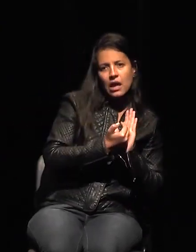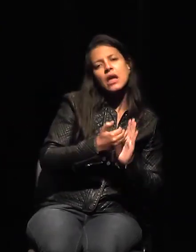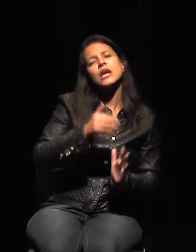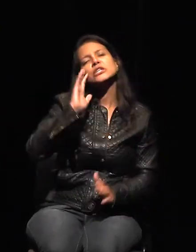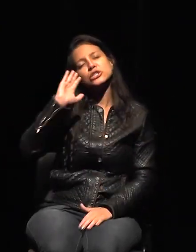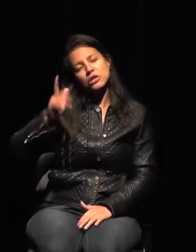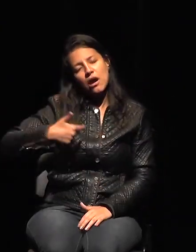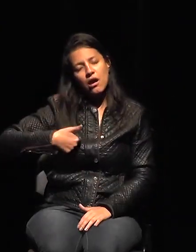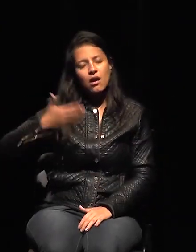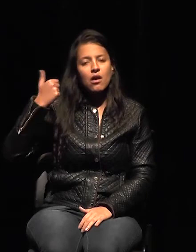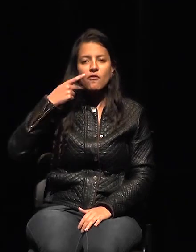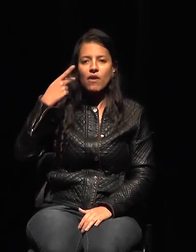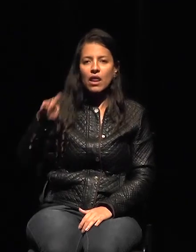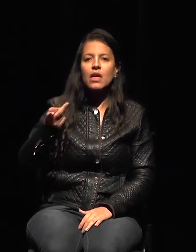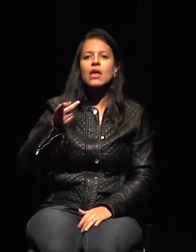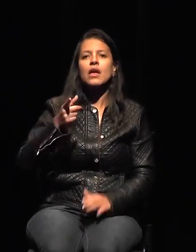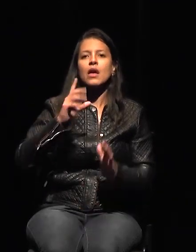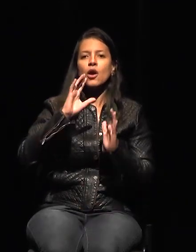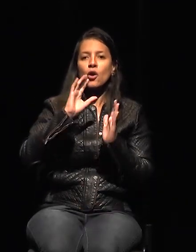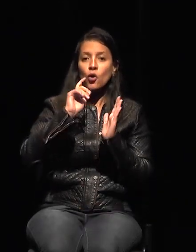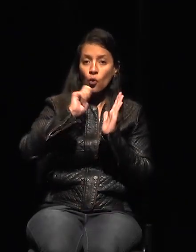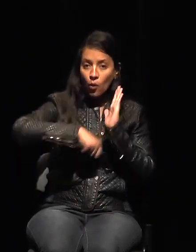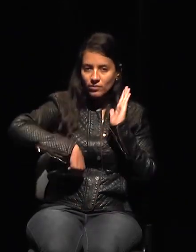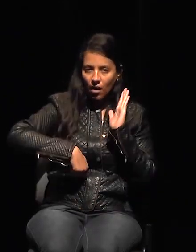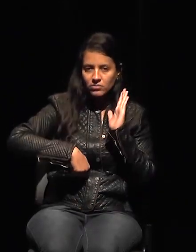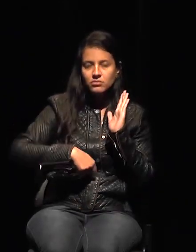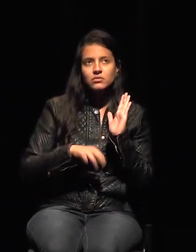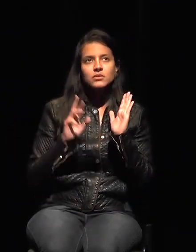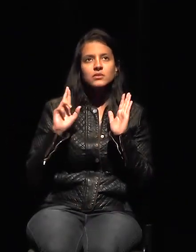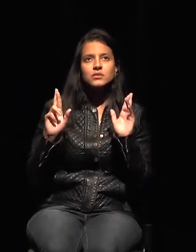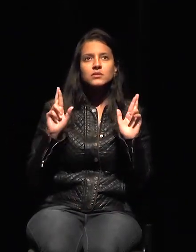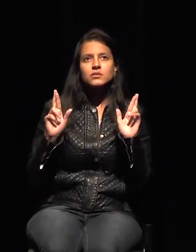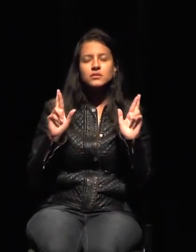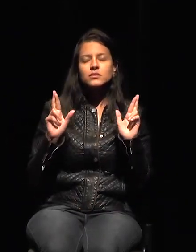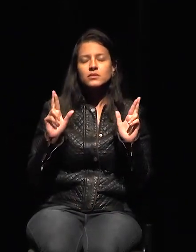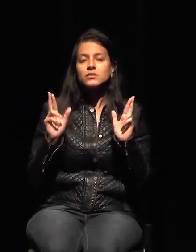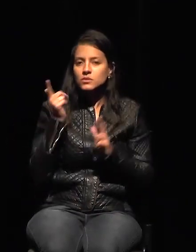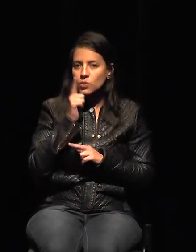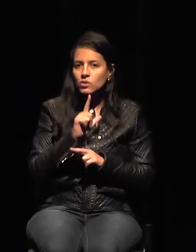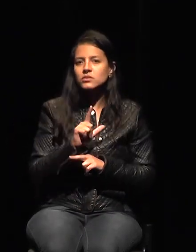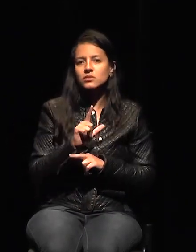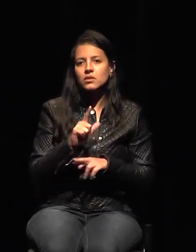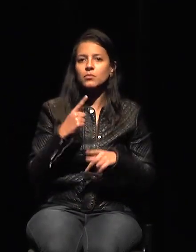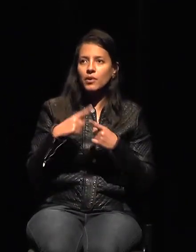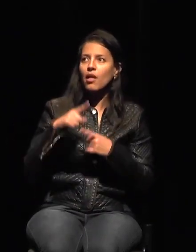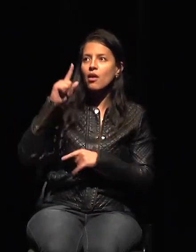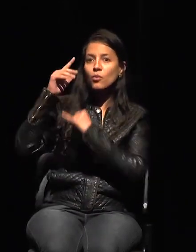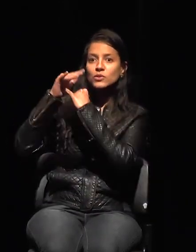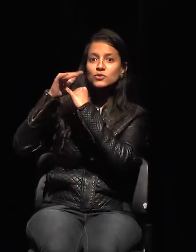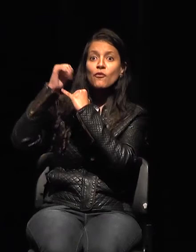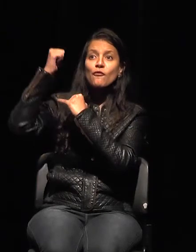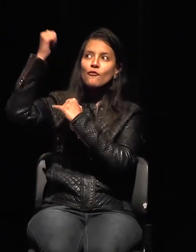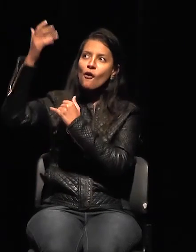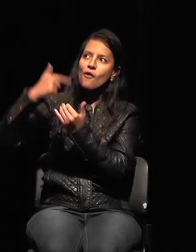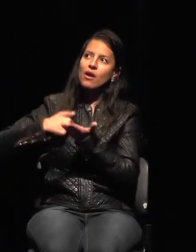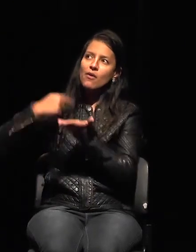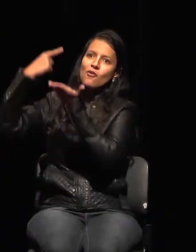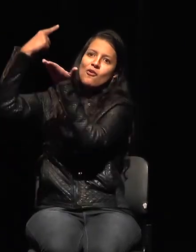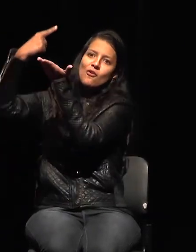nos ponemos a rezar porque lo que nos comprometimos a hacer no siempre, bueno,